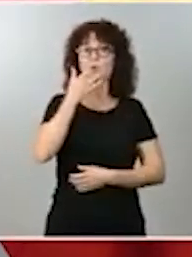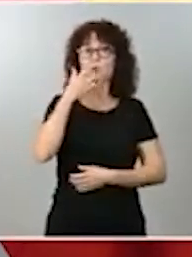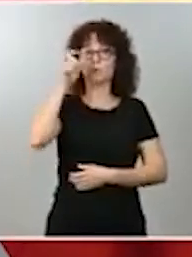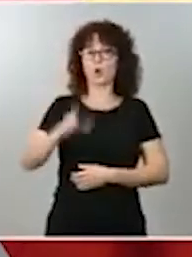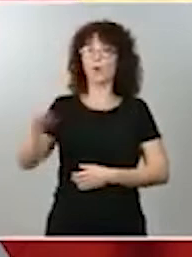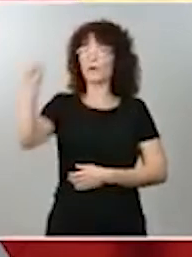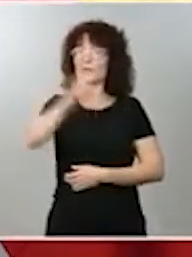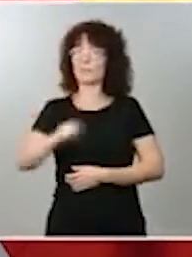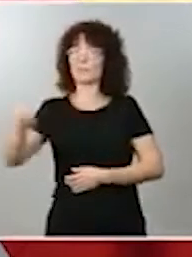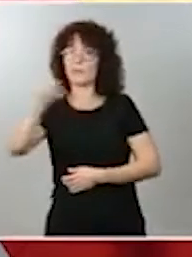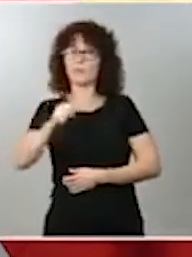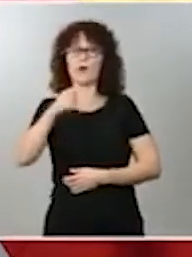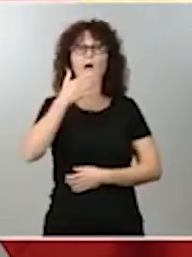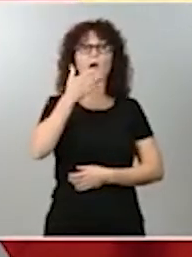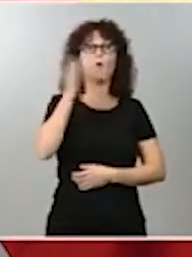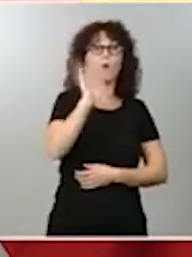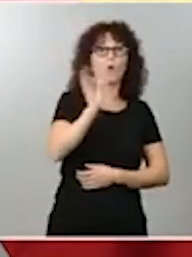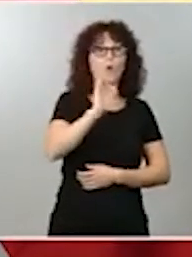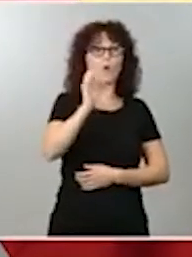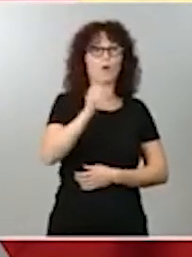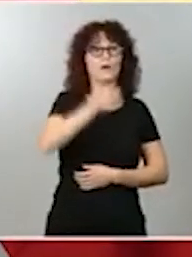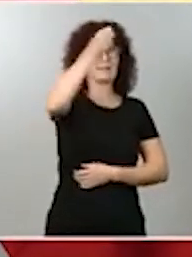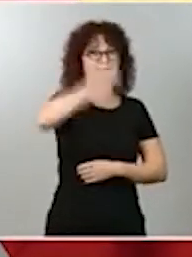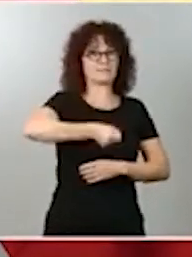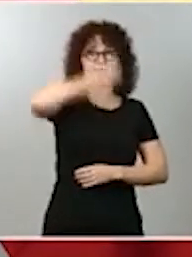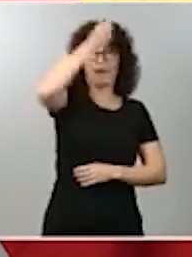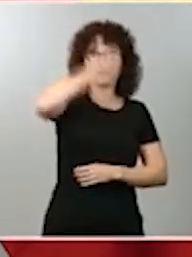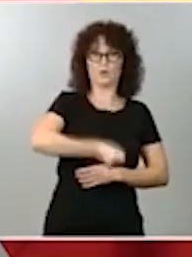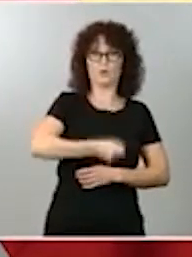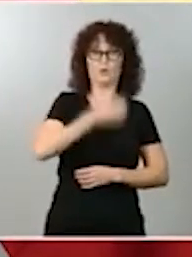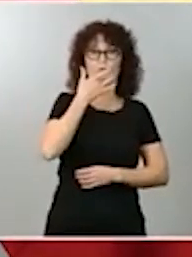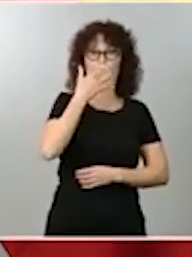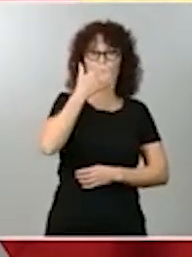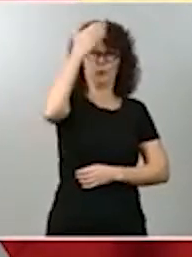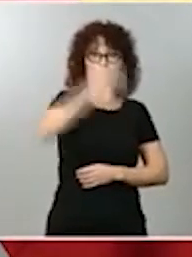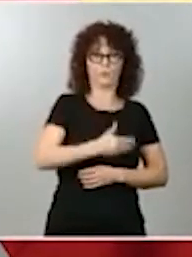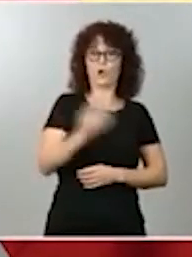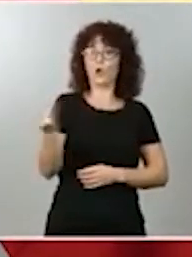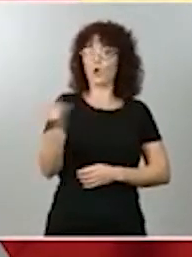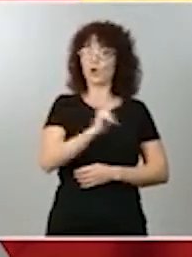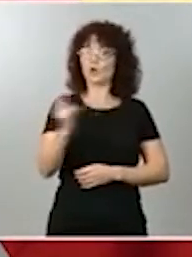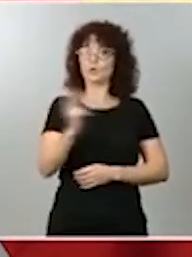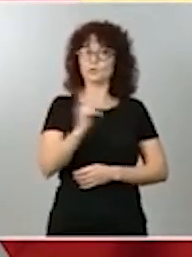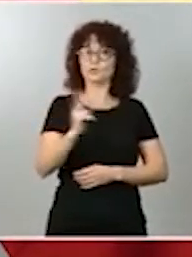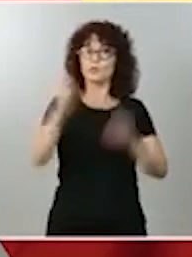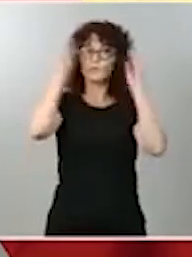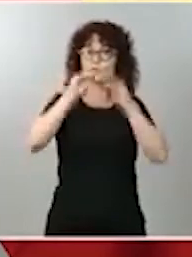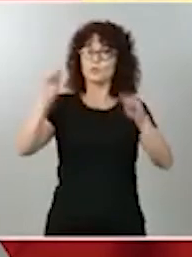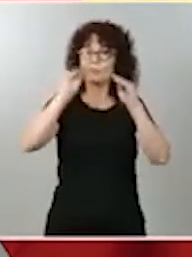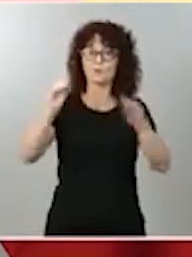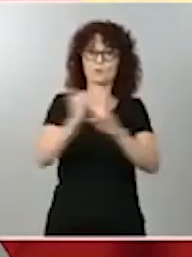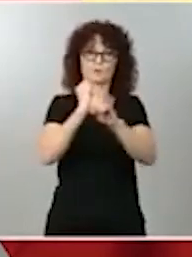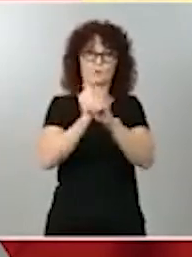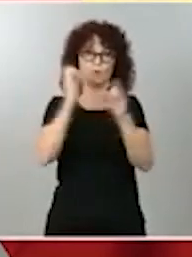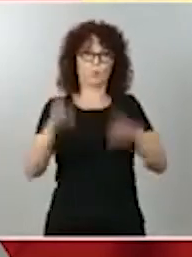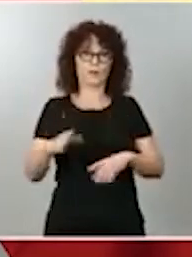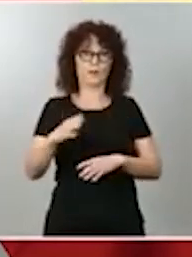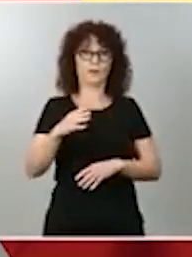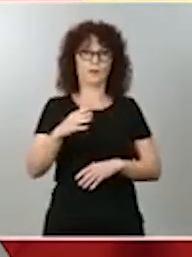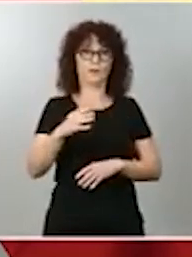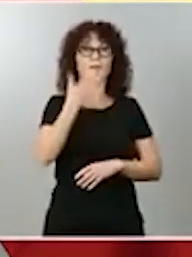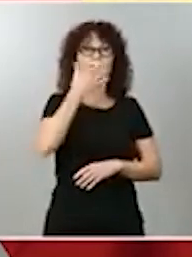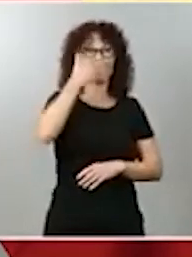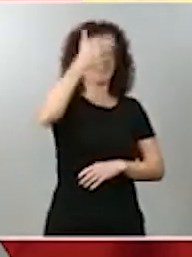cristalero cuyas funciones, formaciones y demás son idénticas. Sin embargo, en el caso del cristalero se evalúan y se positivizan